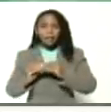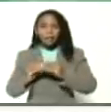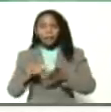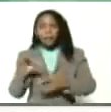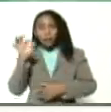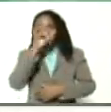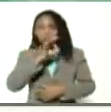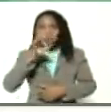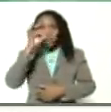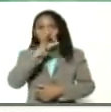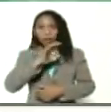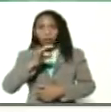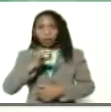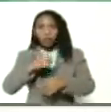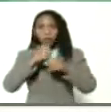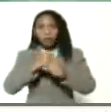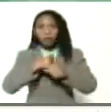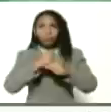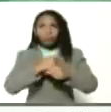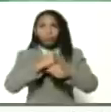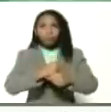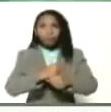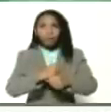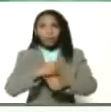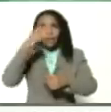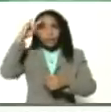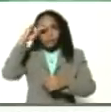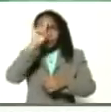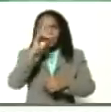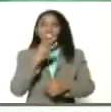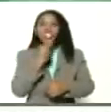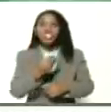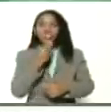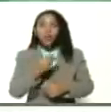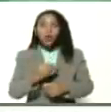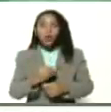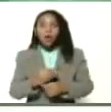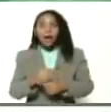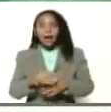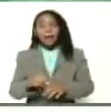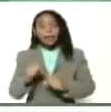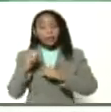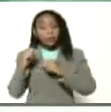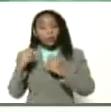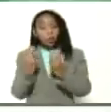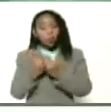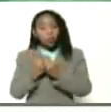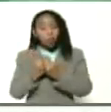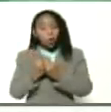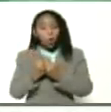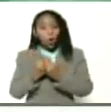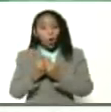ovinos y derivados lácteos en Agropecuaria El Triunfo, junto a su